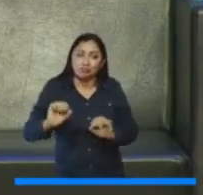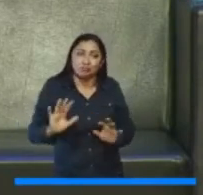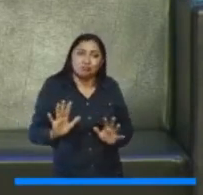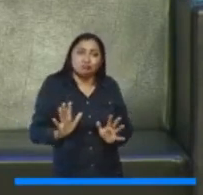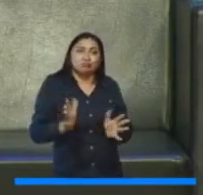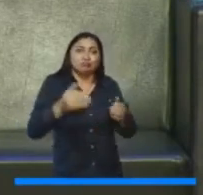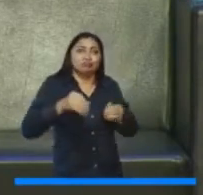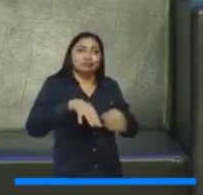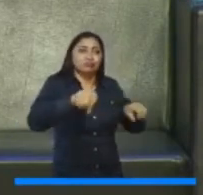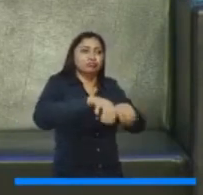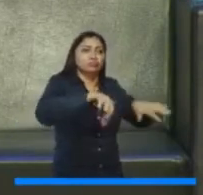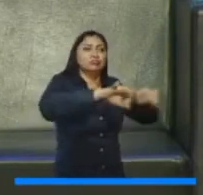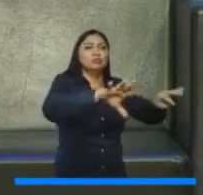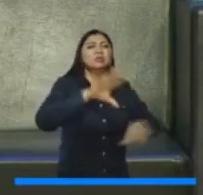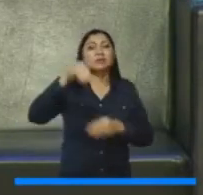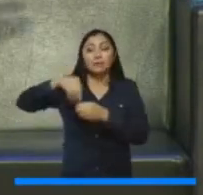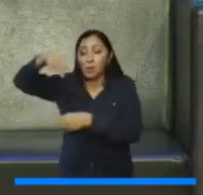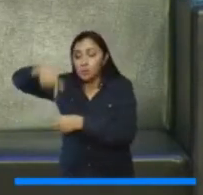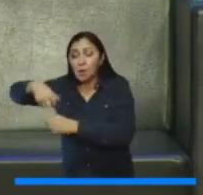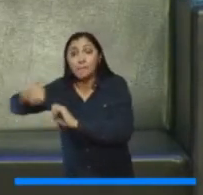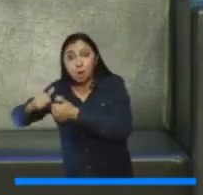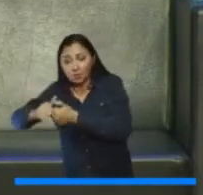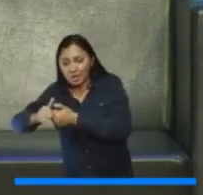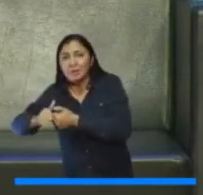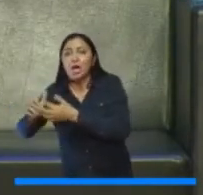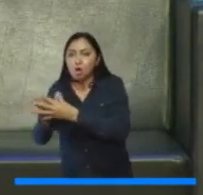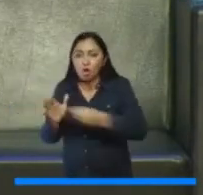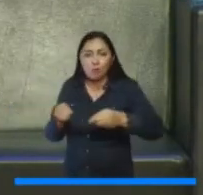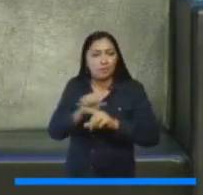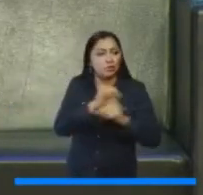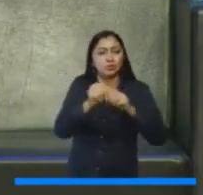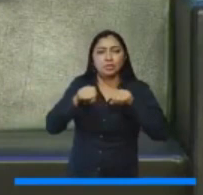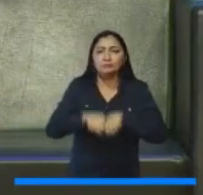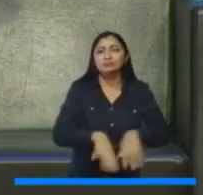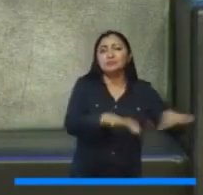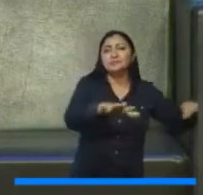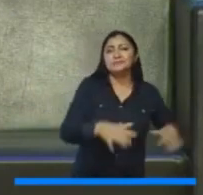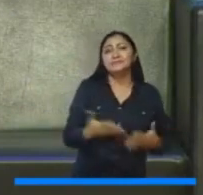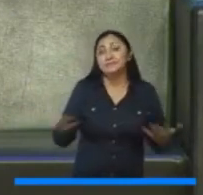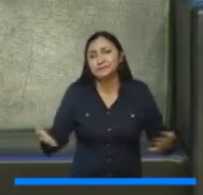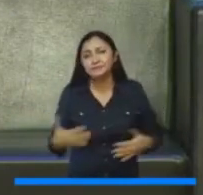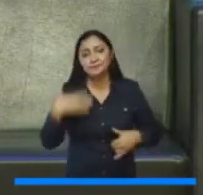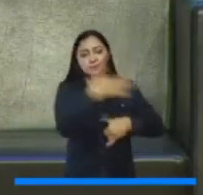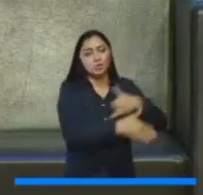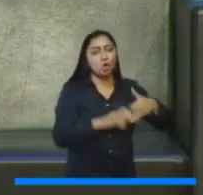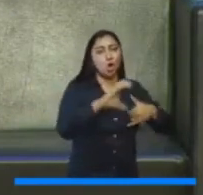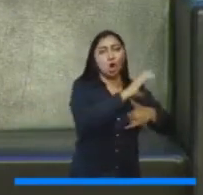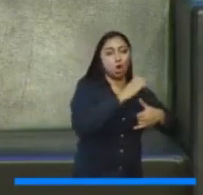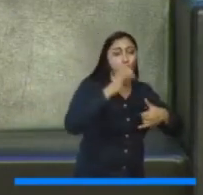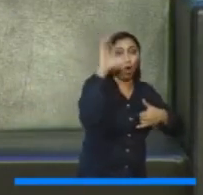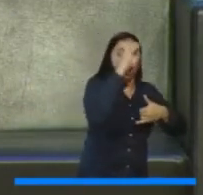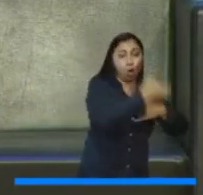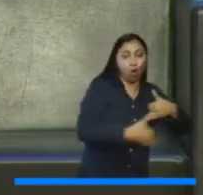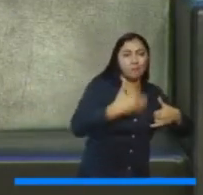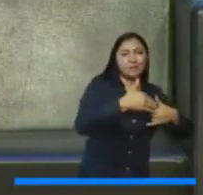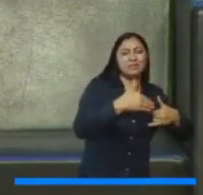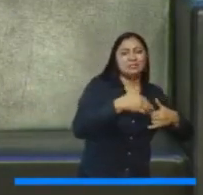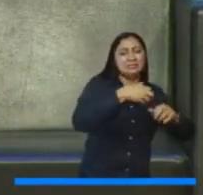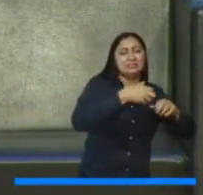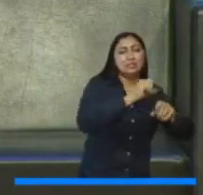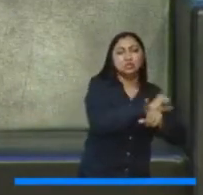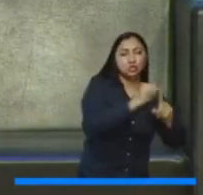conflictos de la sociedad. Y cuando uno analiza una sociedad como la nuestra, es una sociedad que tiene una larga tradición de conflictos,